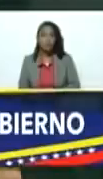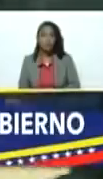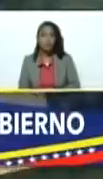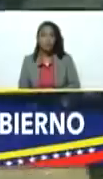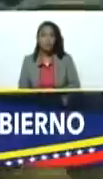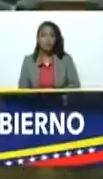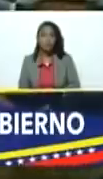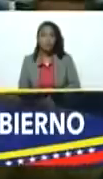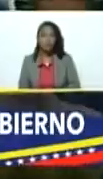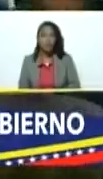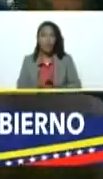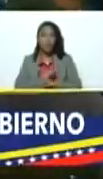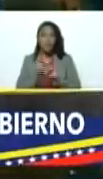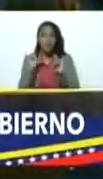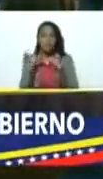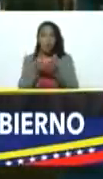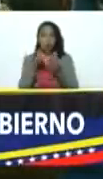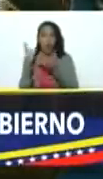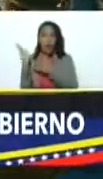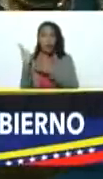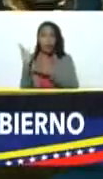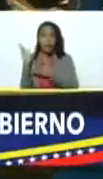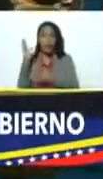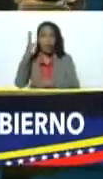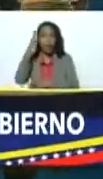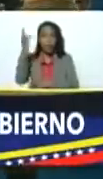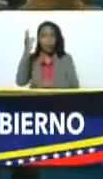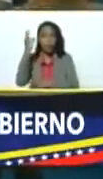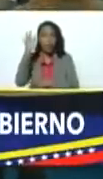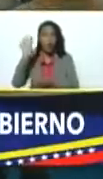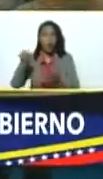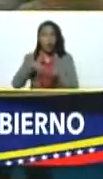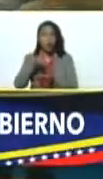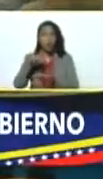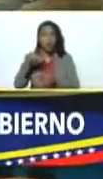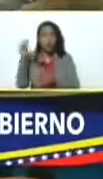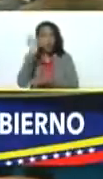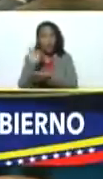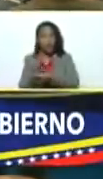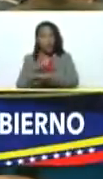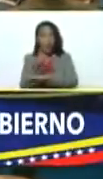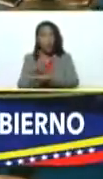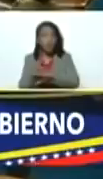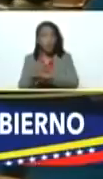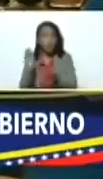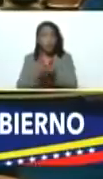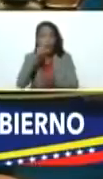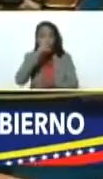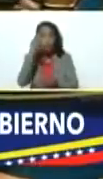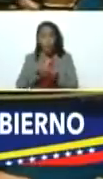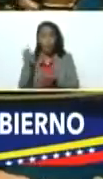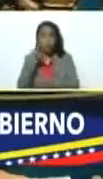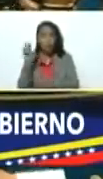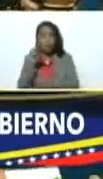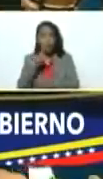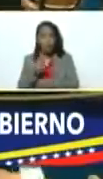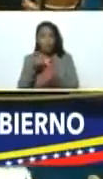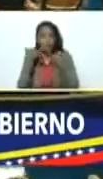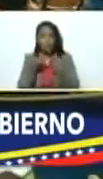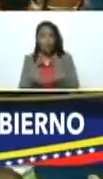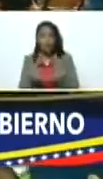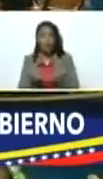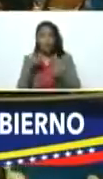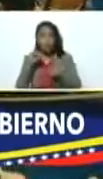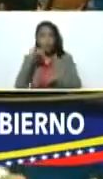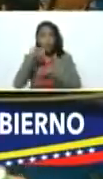así termina esta sesión de la plenaria del consejo federal de gobierno se instala la secretaría del consejo federal de gobierno para el año dos mil veintidós y de inmediato